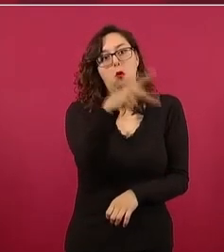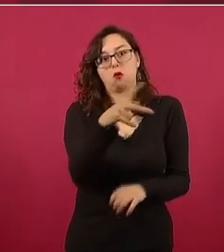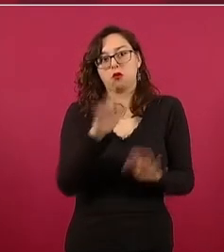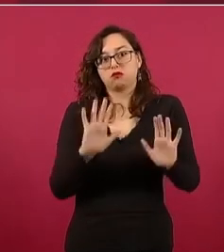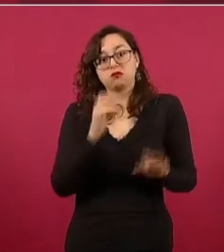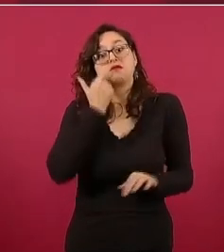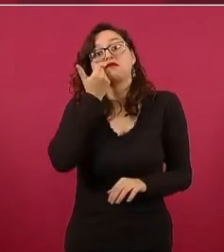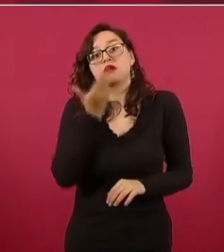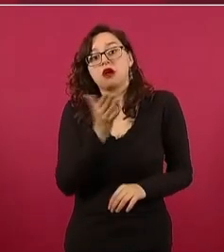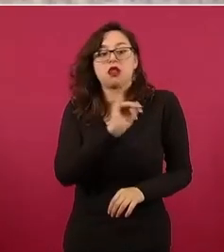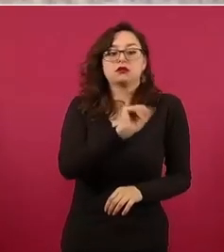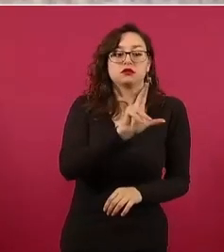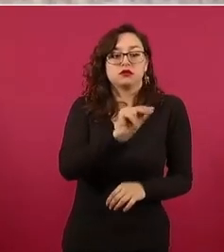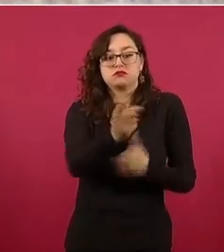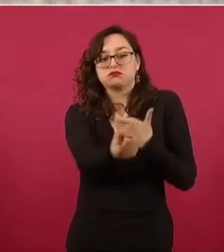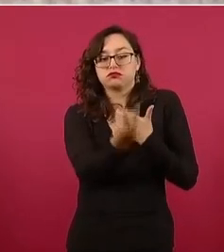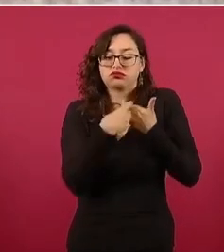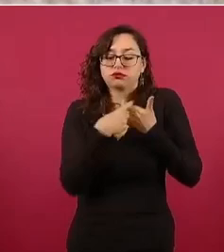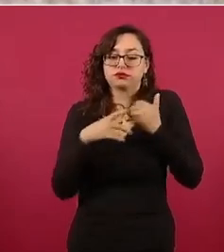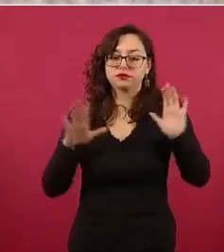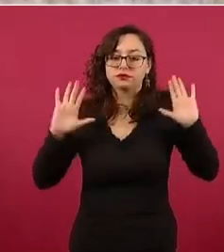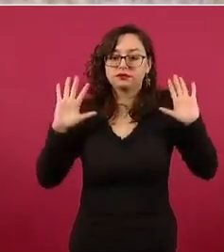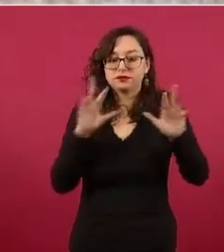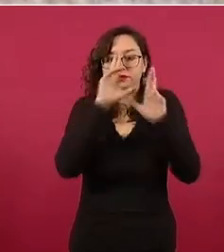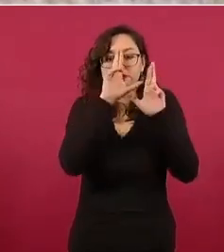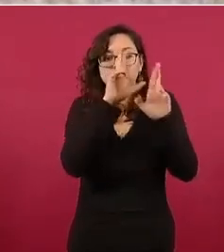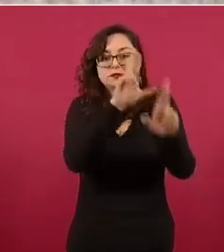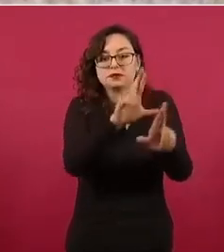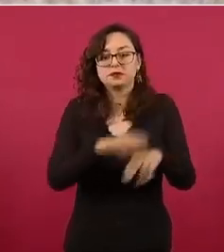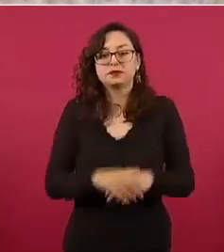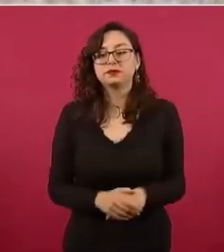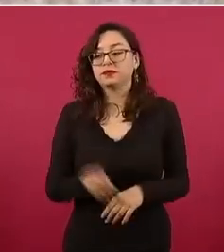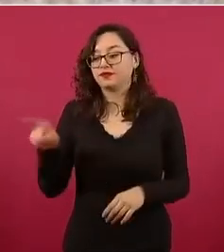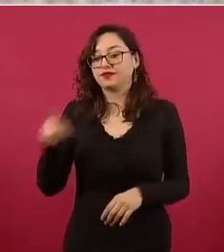y siempre hay la